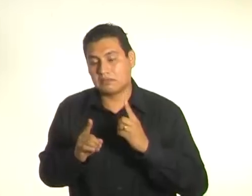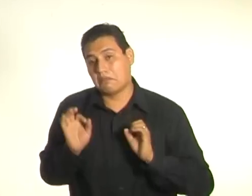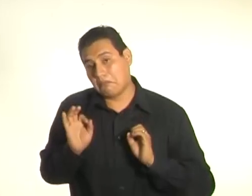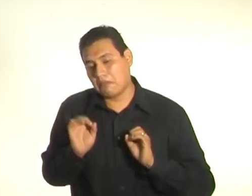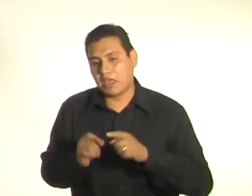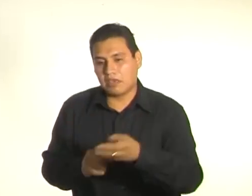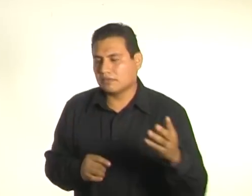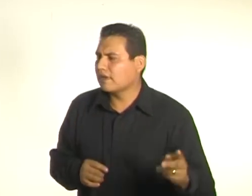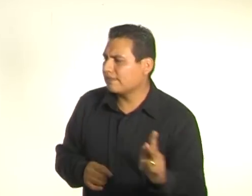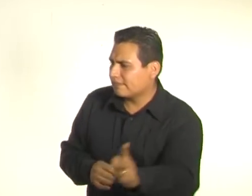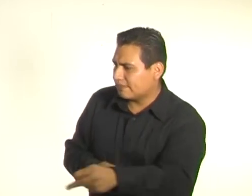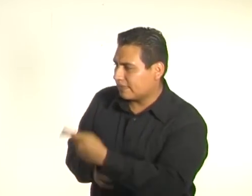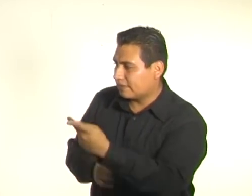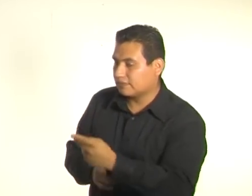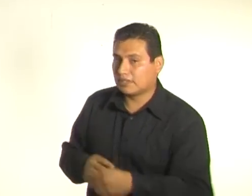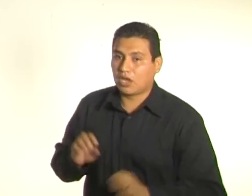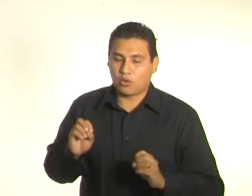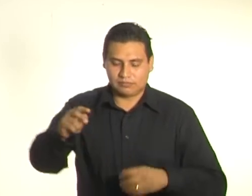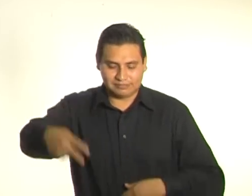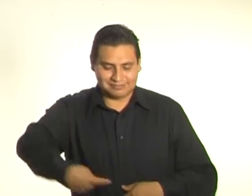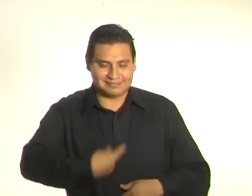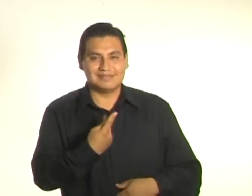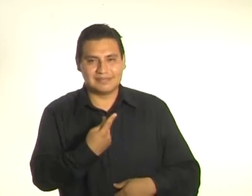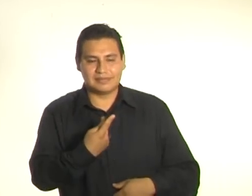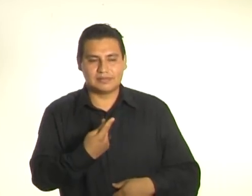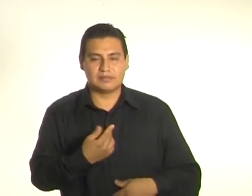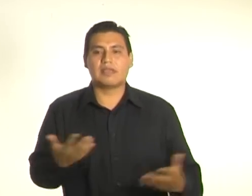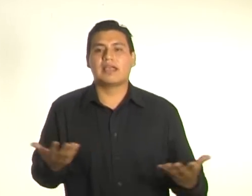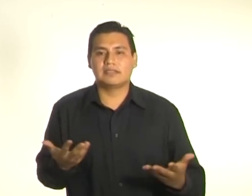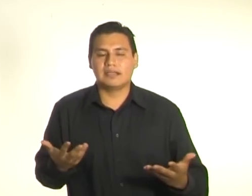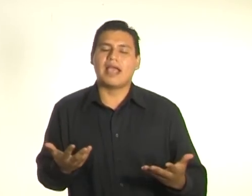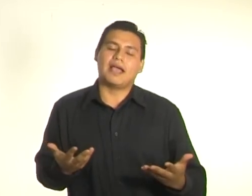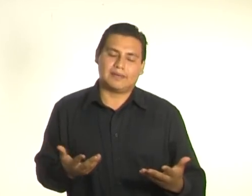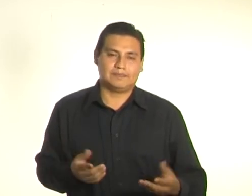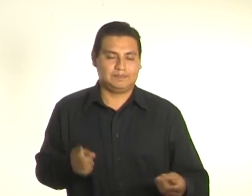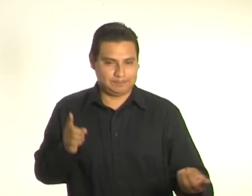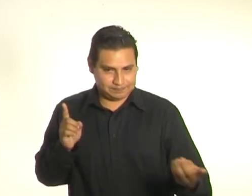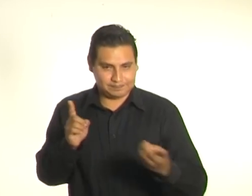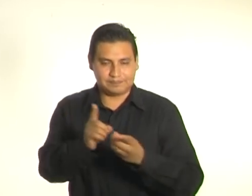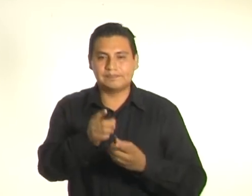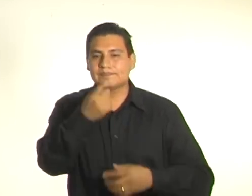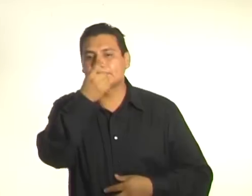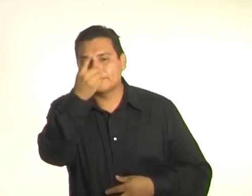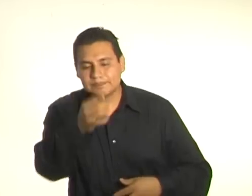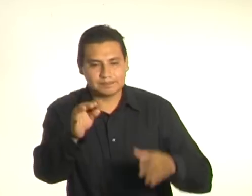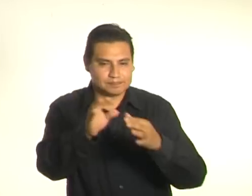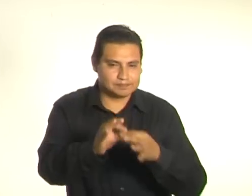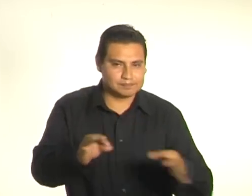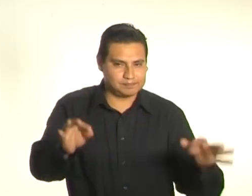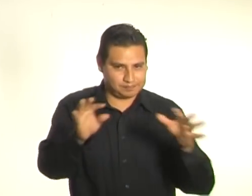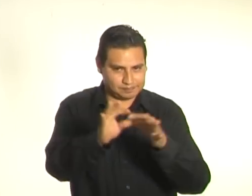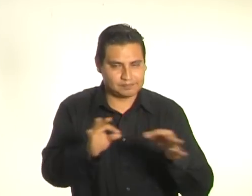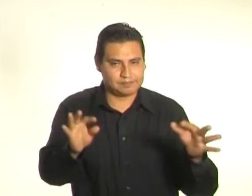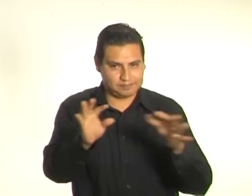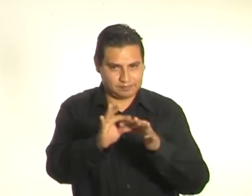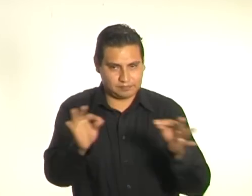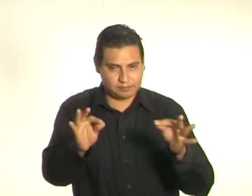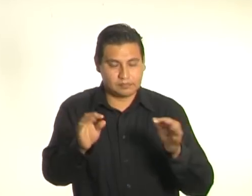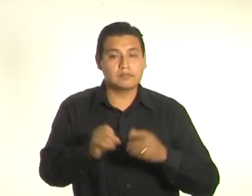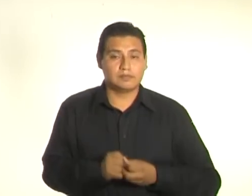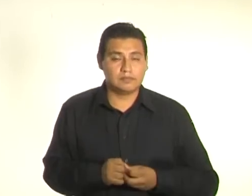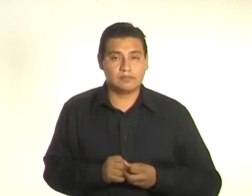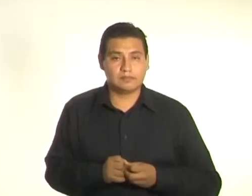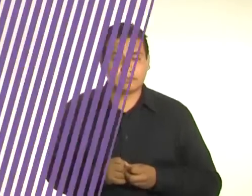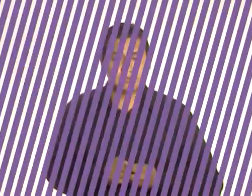podemos abrir la ronda de preguntas es esta. ¿Alguien quiere hacer preguntas o